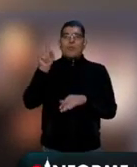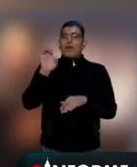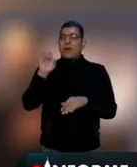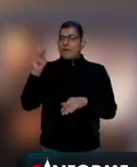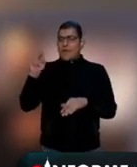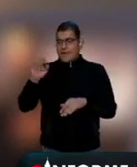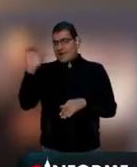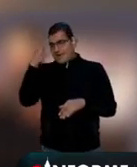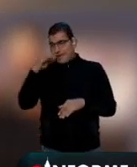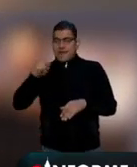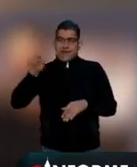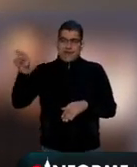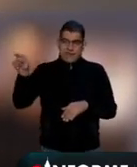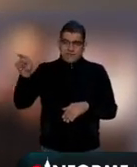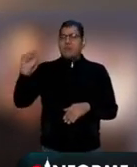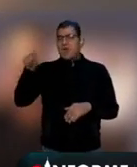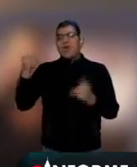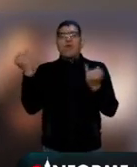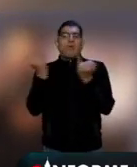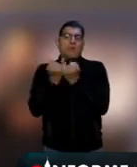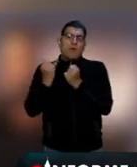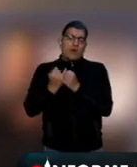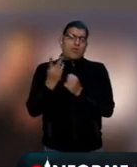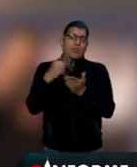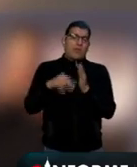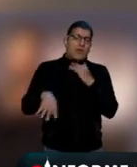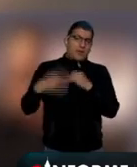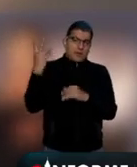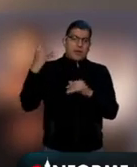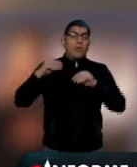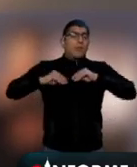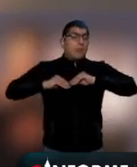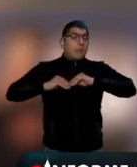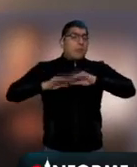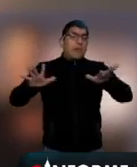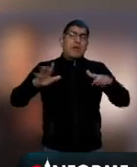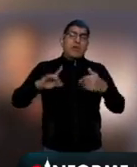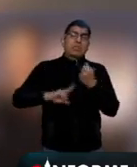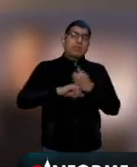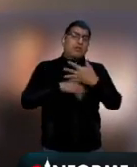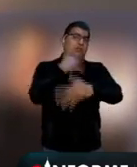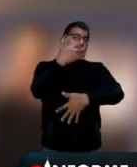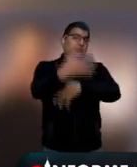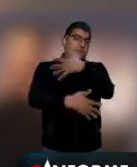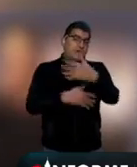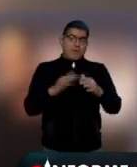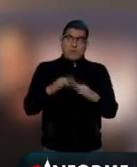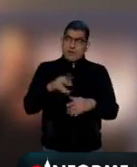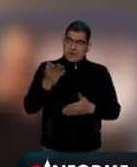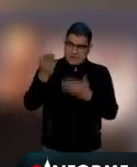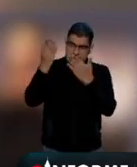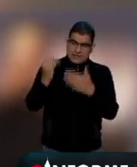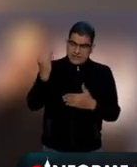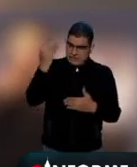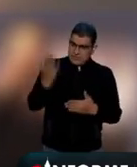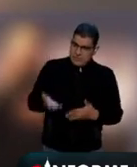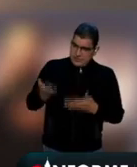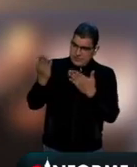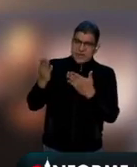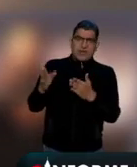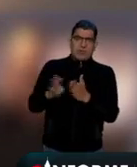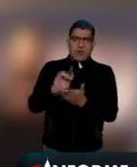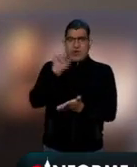y eso genera en el 2014 una verdadera crisis de imagen y de legitimidad